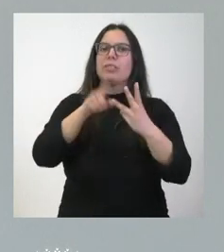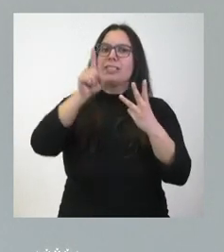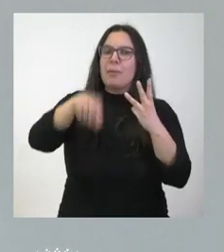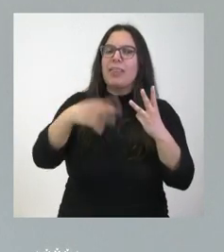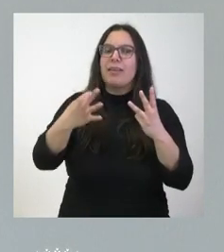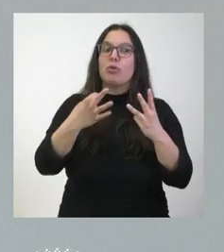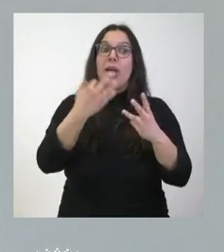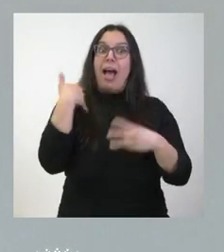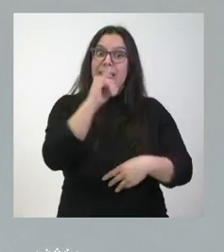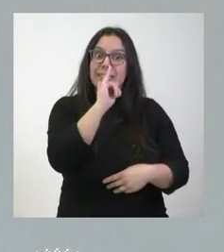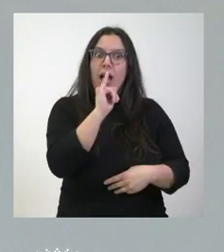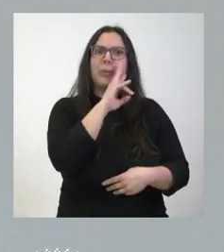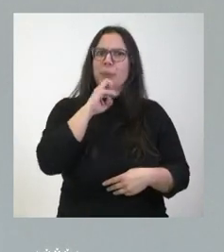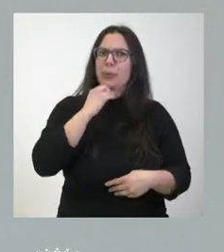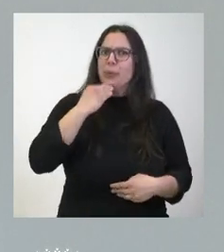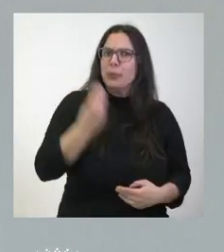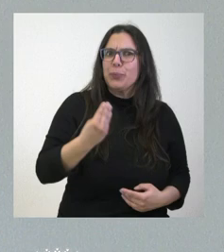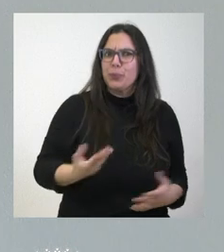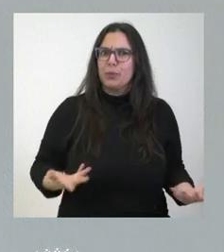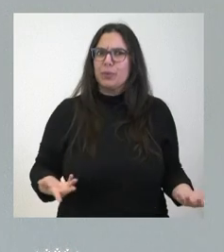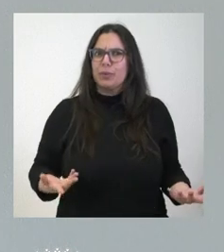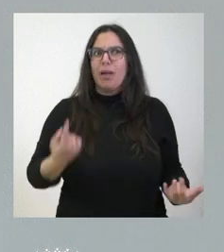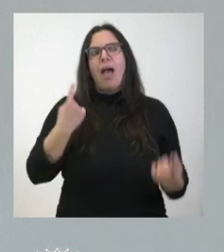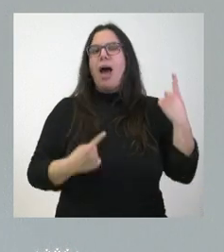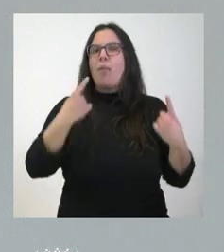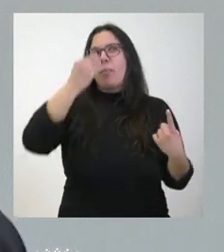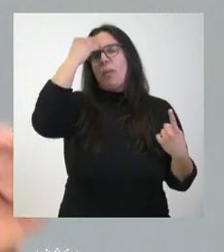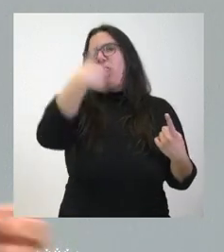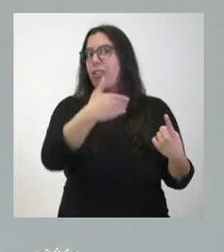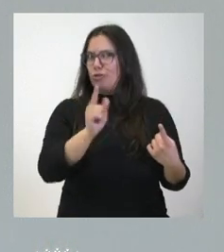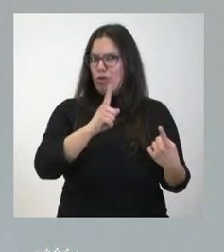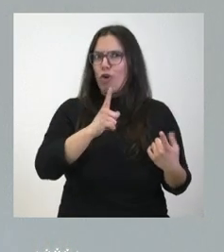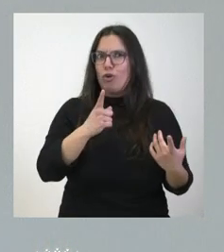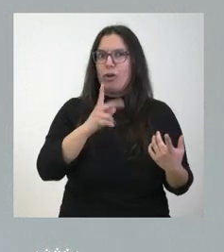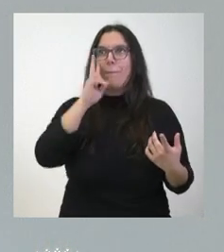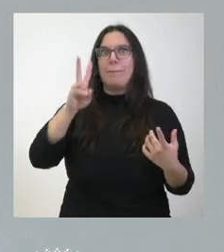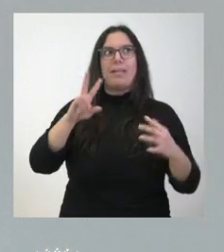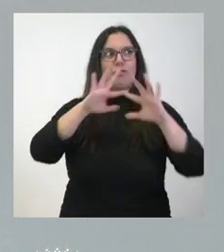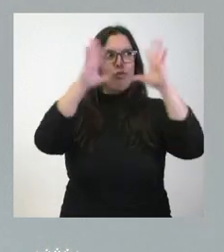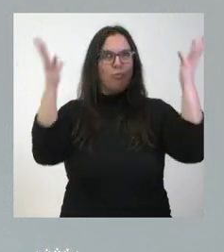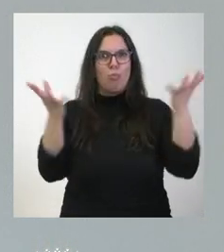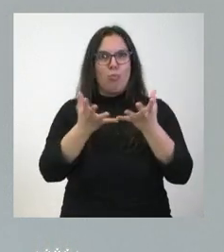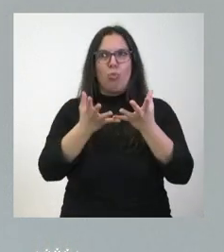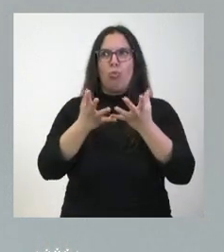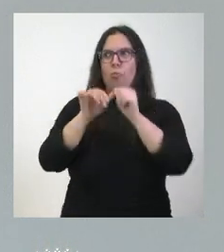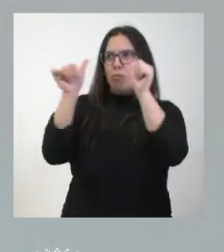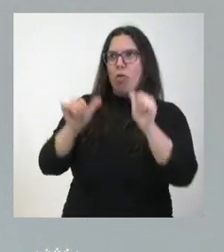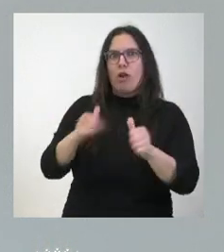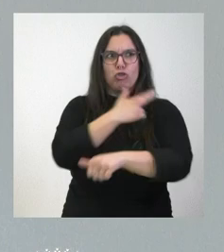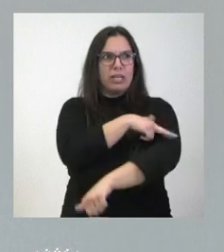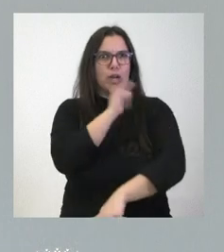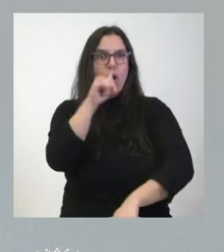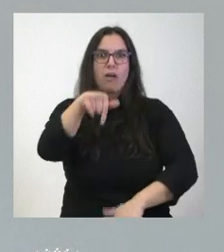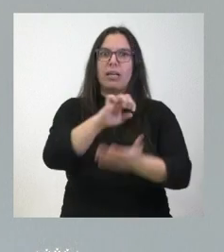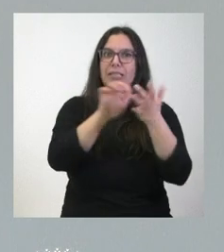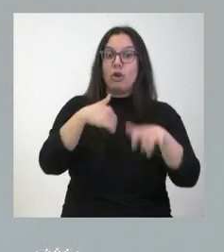en valor la sanidad que tenemos, que a veces no lo hacemos suficientemente y sobre todo en el contexto internacional y nacional del modelo sanitario que tenemos. Castilla y León